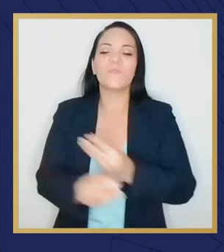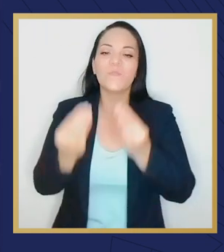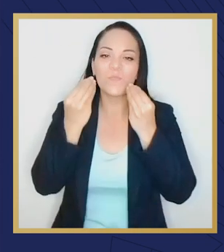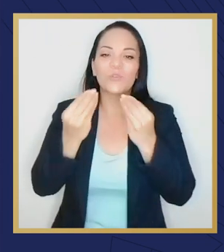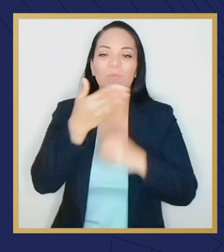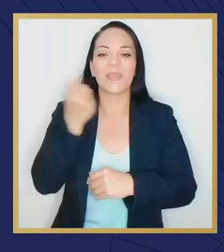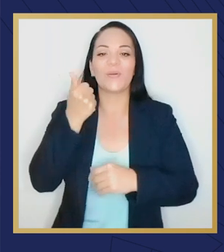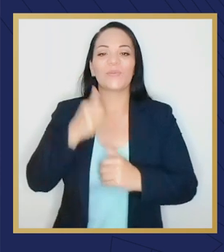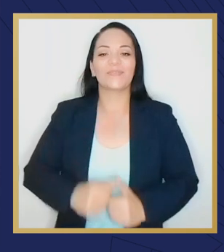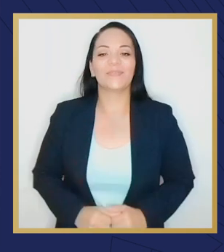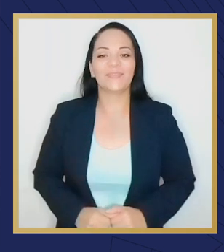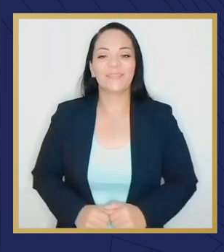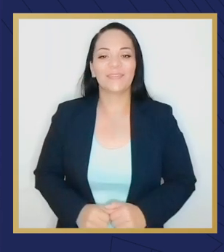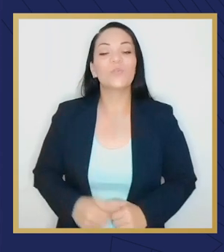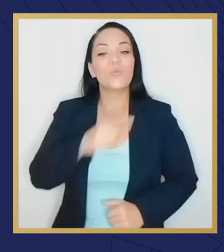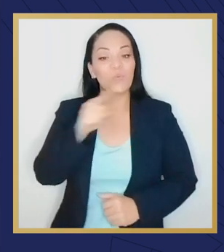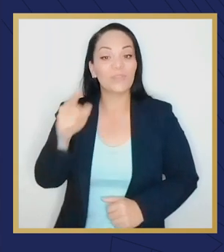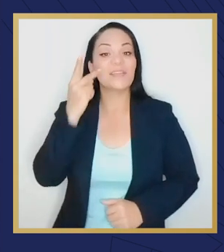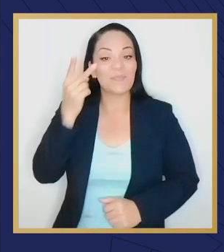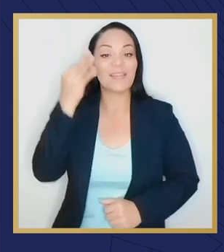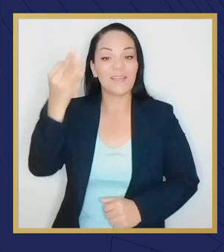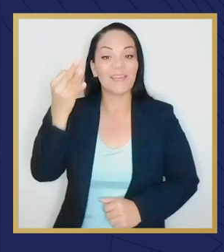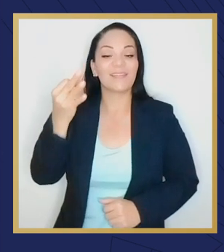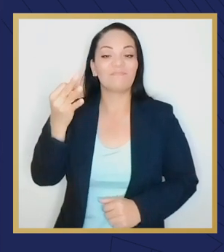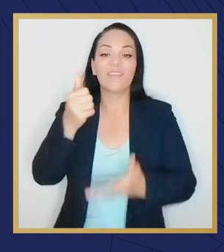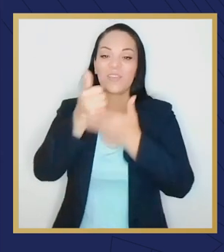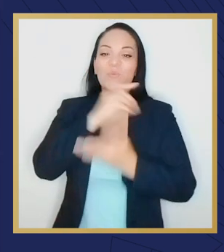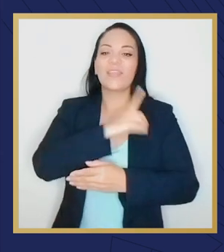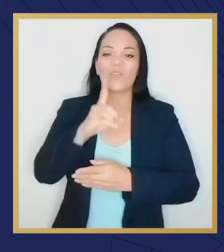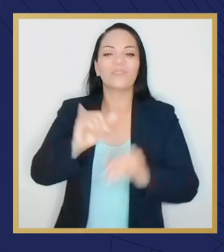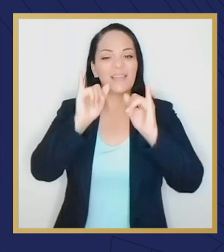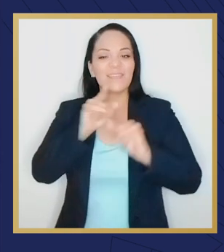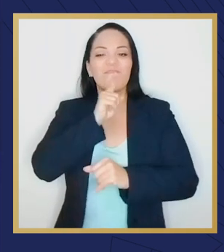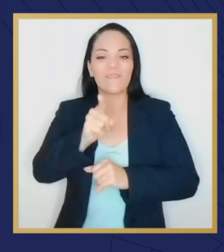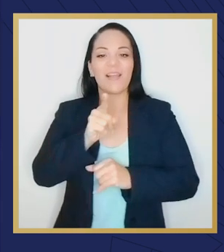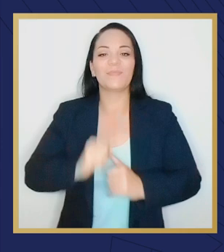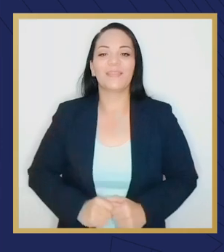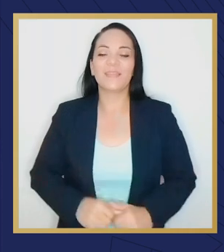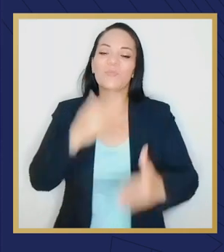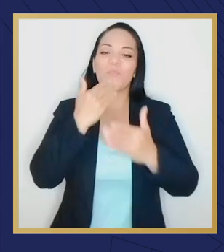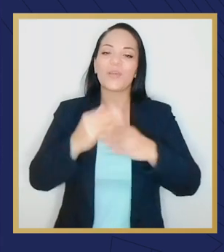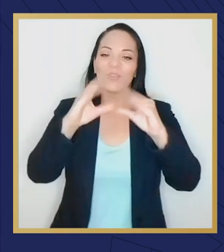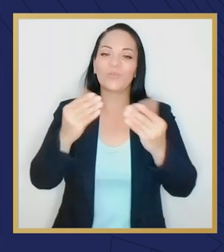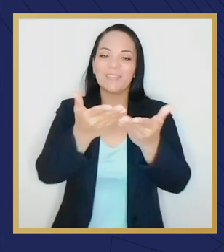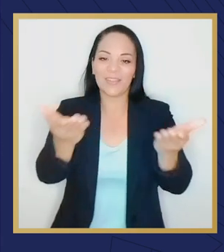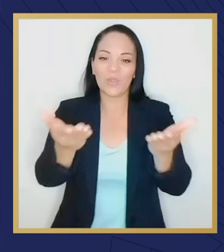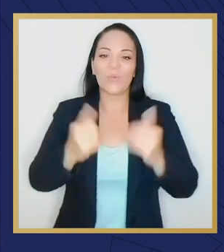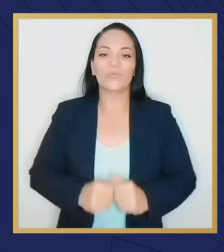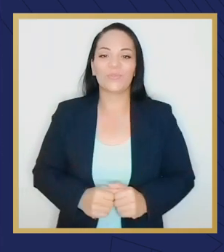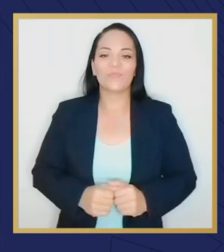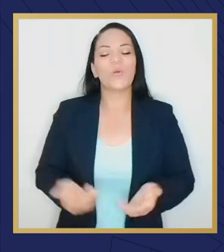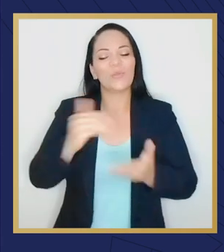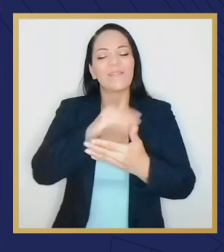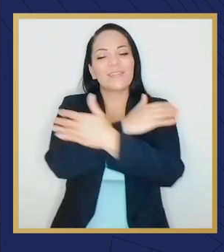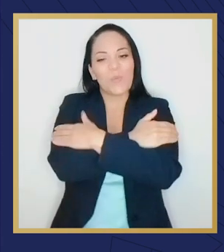un país mucho mejor. Van a ver que con la ayuda de Dios, esa va a ser la realidad. Muy buenas noches